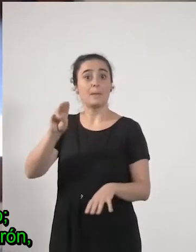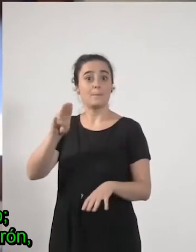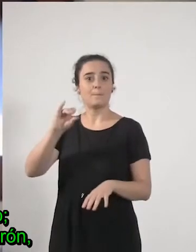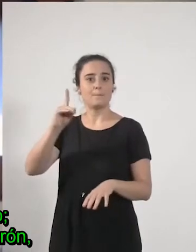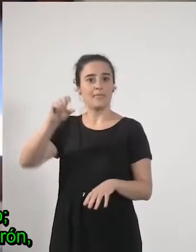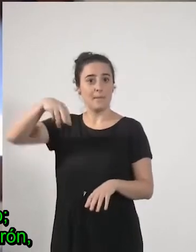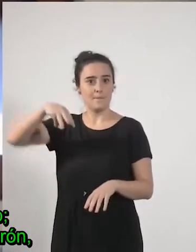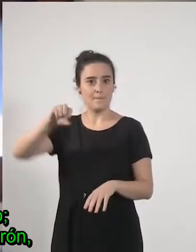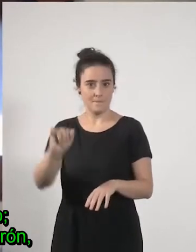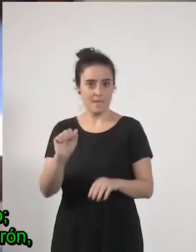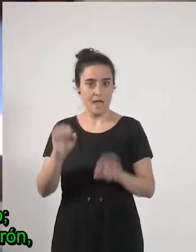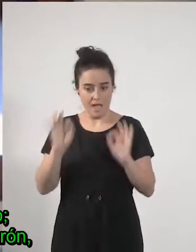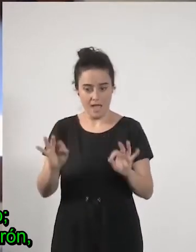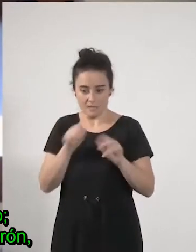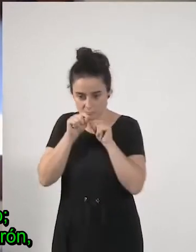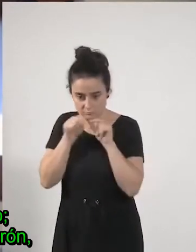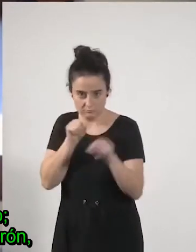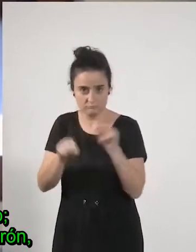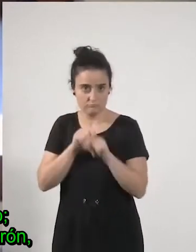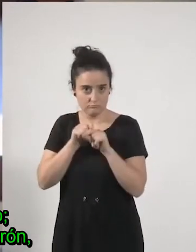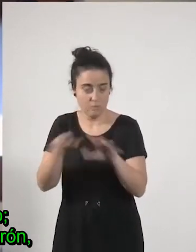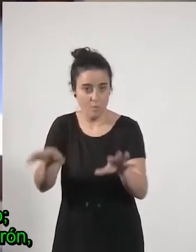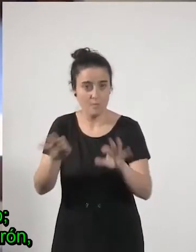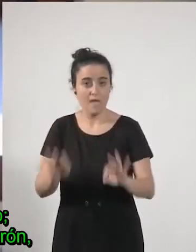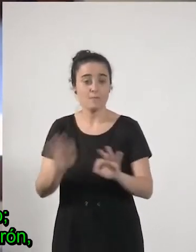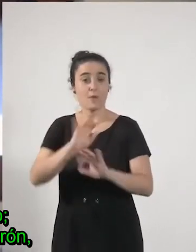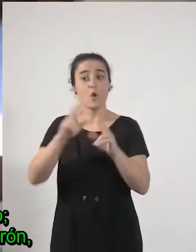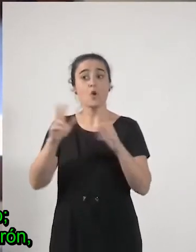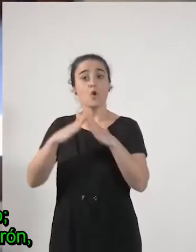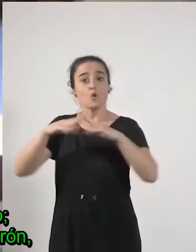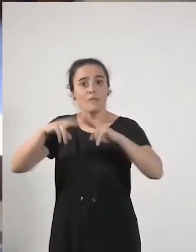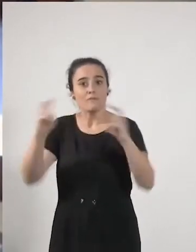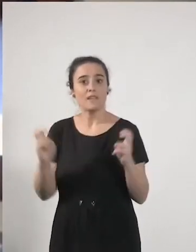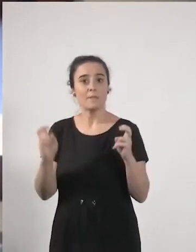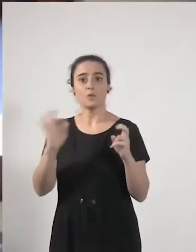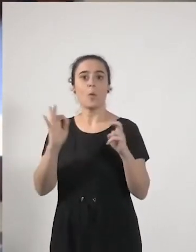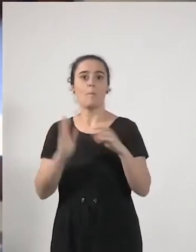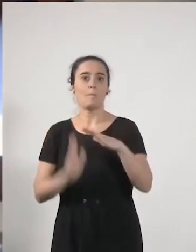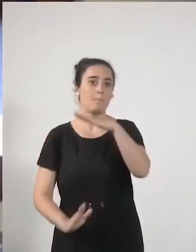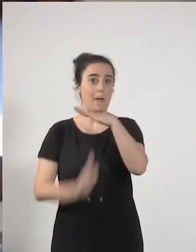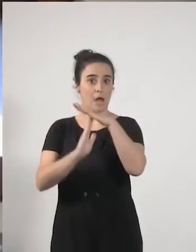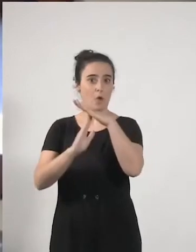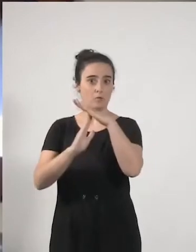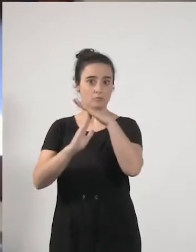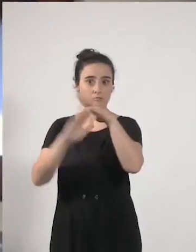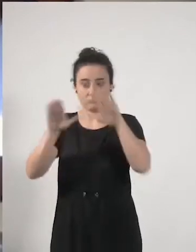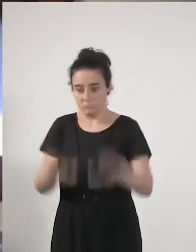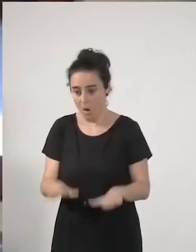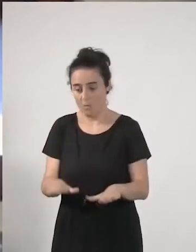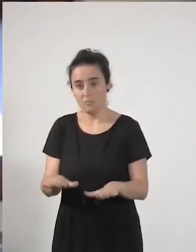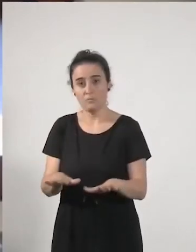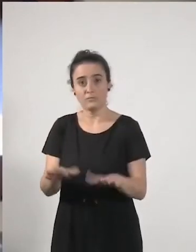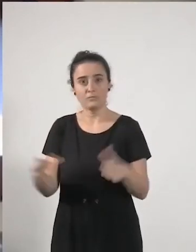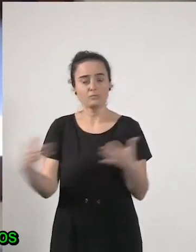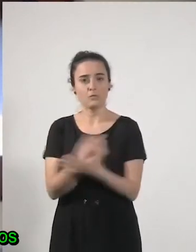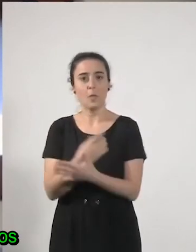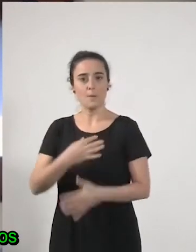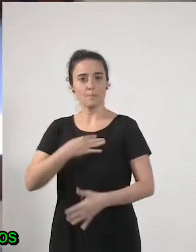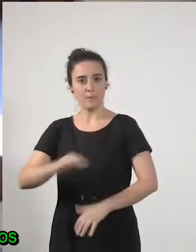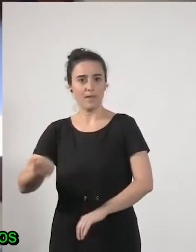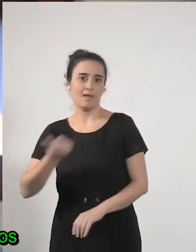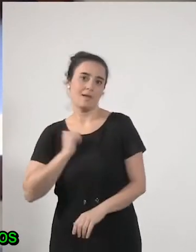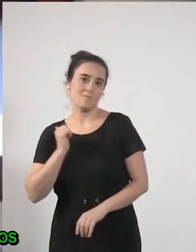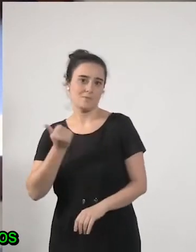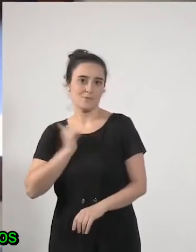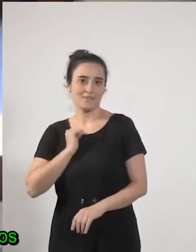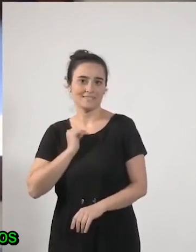el confinamiento todo este parón vamos a decirlo parón se podría haber aprovechado se podría